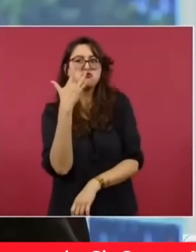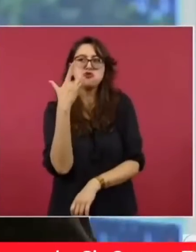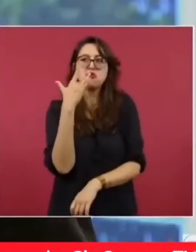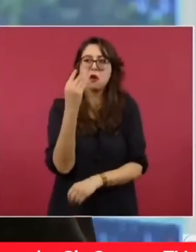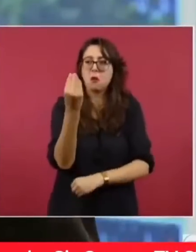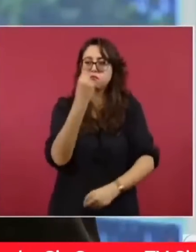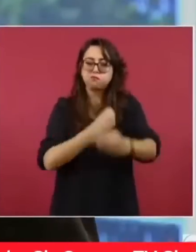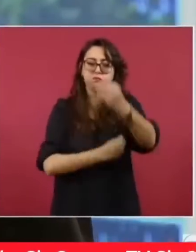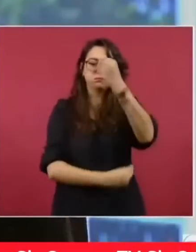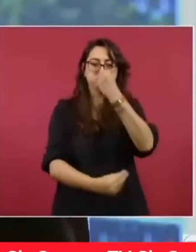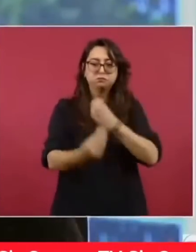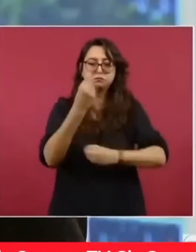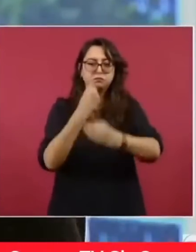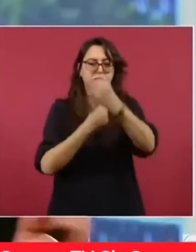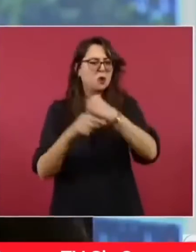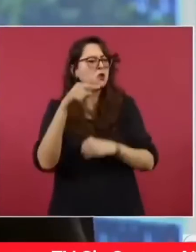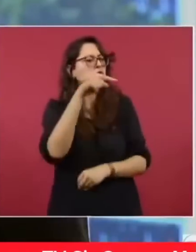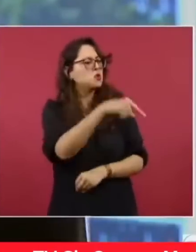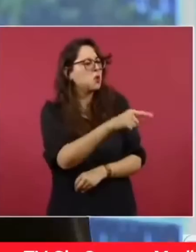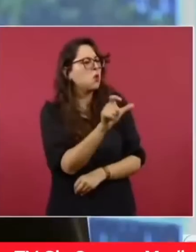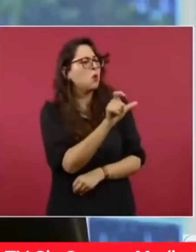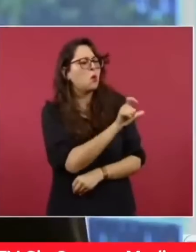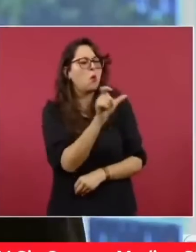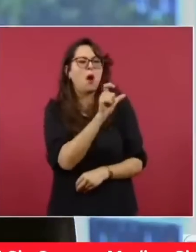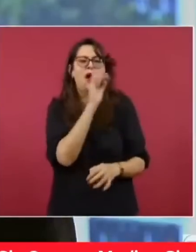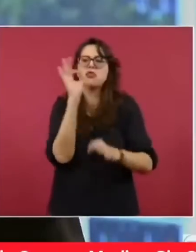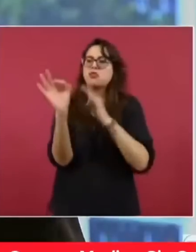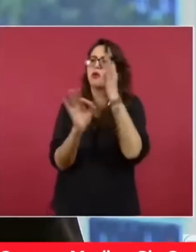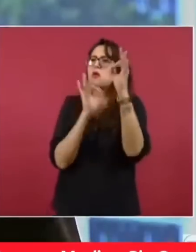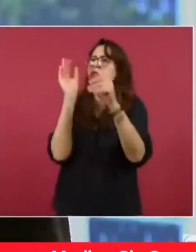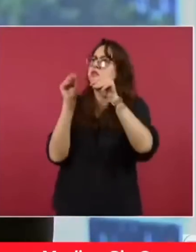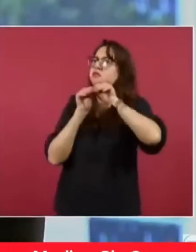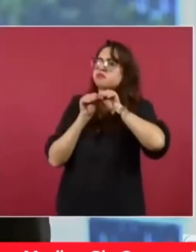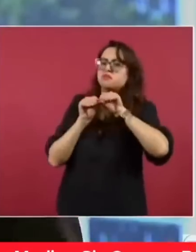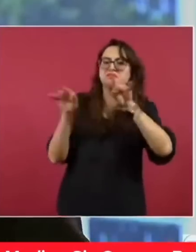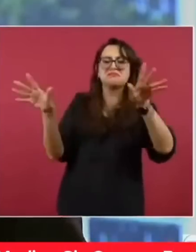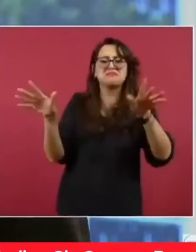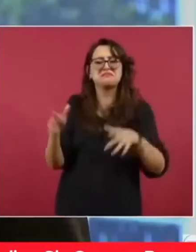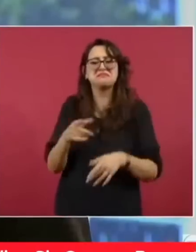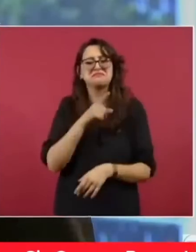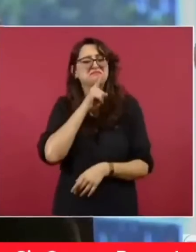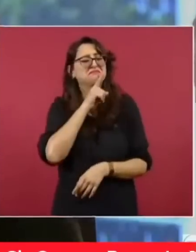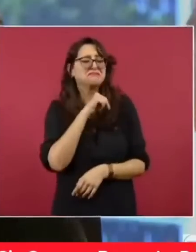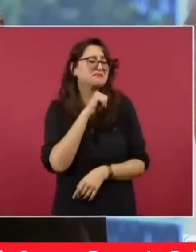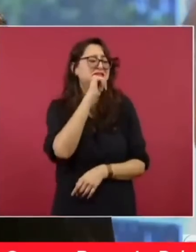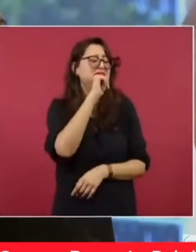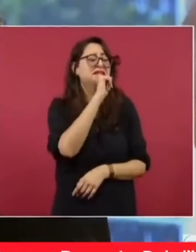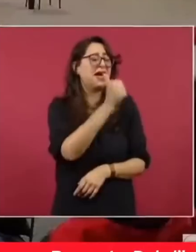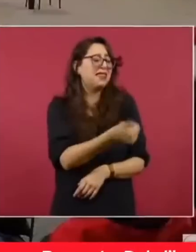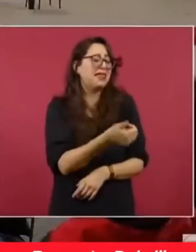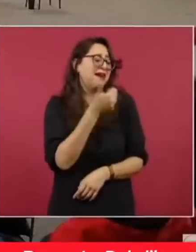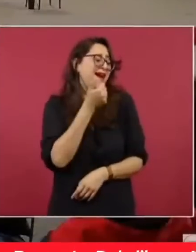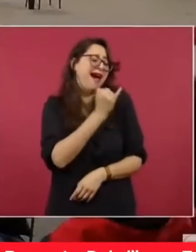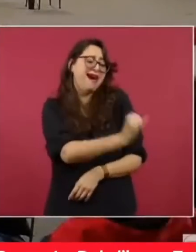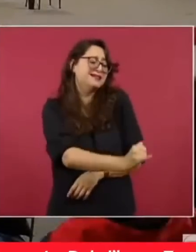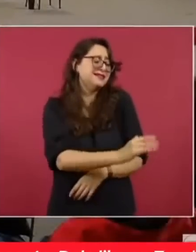MX ni el Universal. La Corte no se toca. Dicen quienes divulgan este tipo de mentiras.